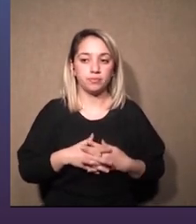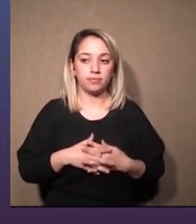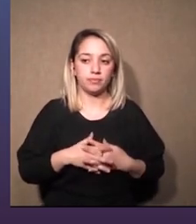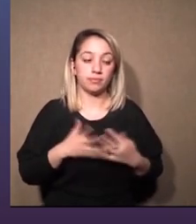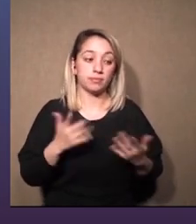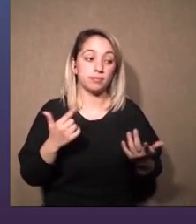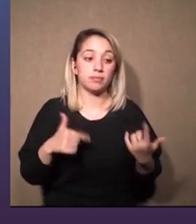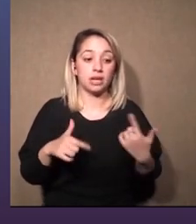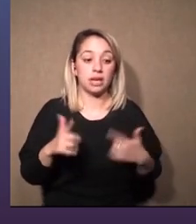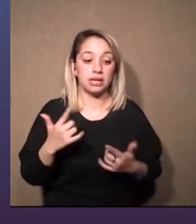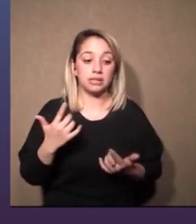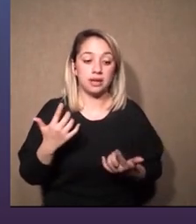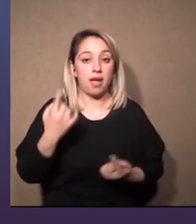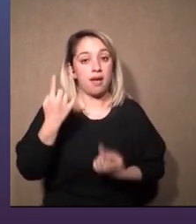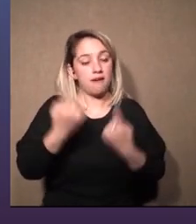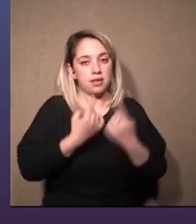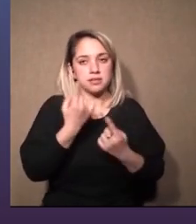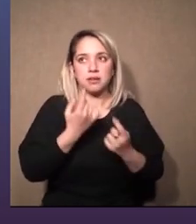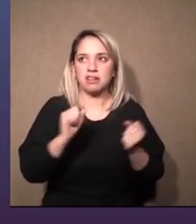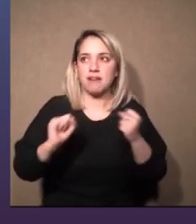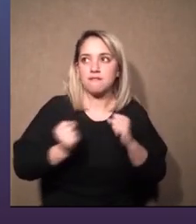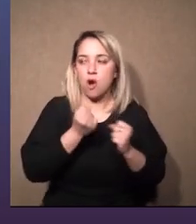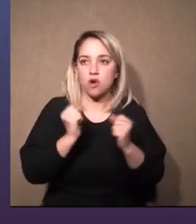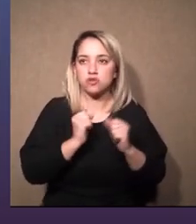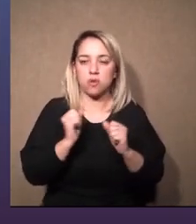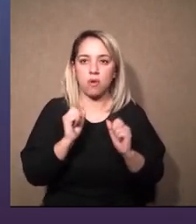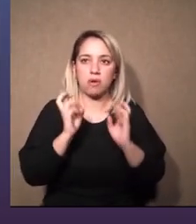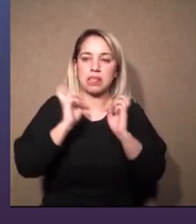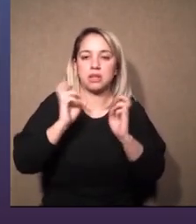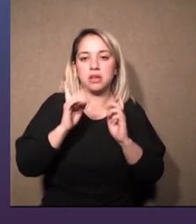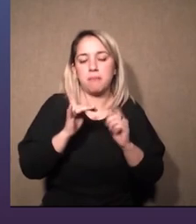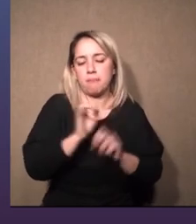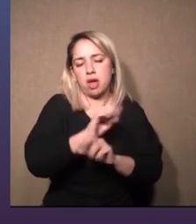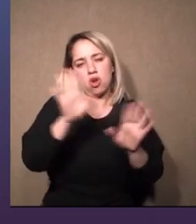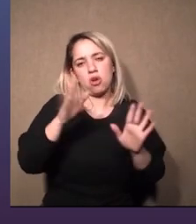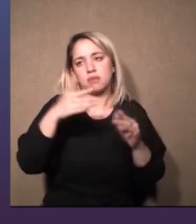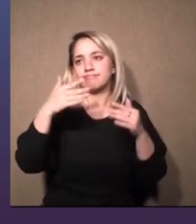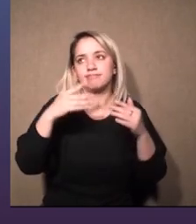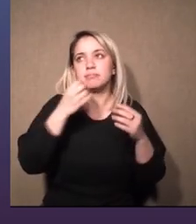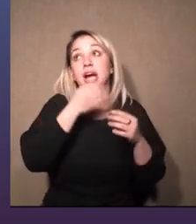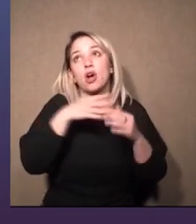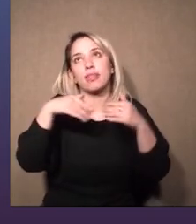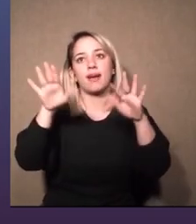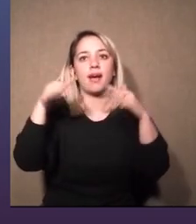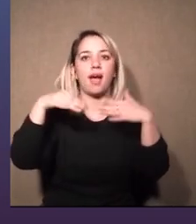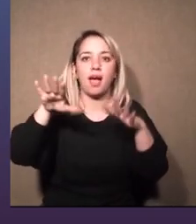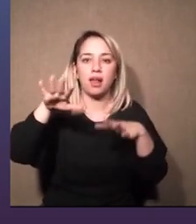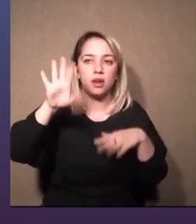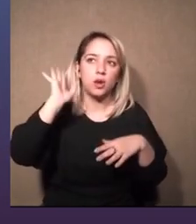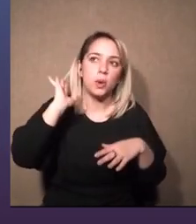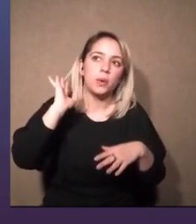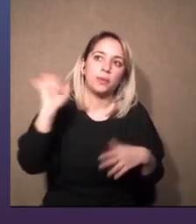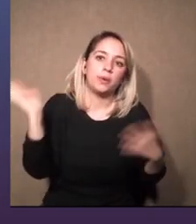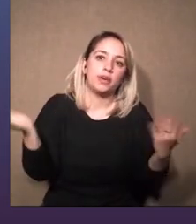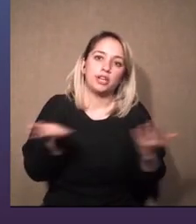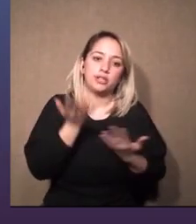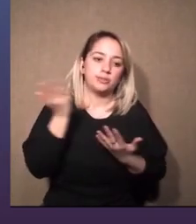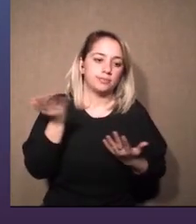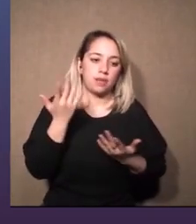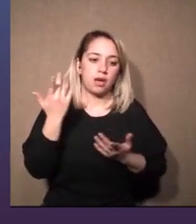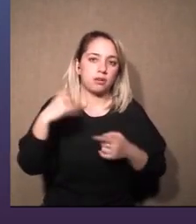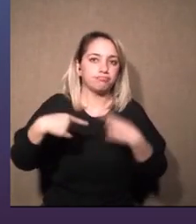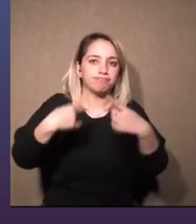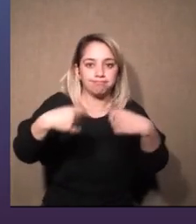sí de otra manera a veces es peor es preferible dejar eso no subrayar el error y dejar que siga